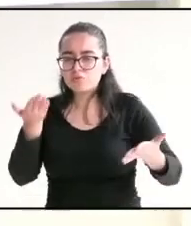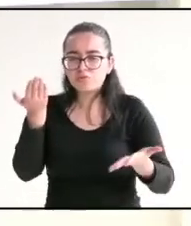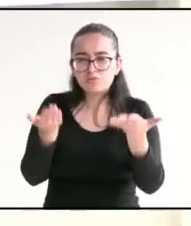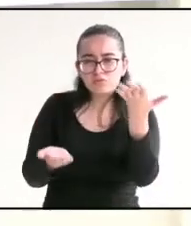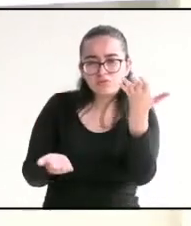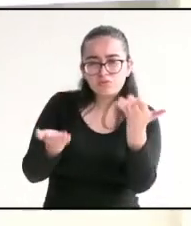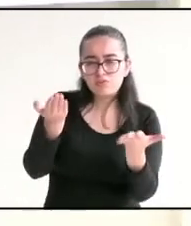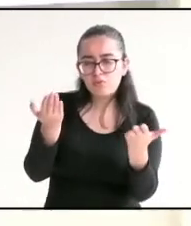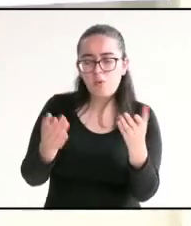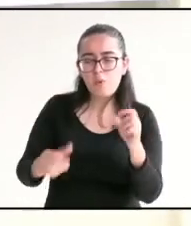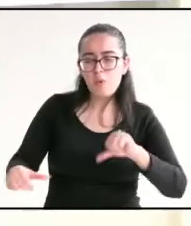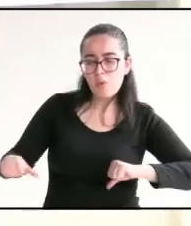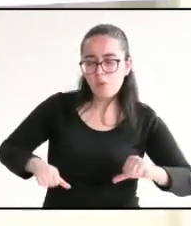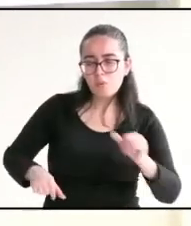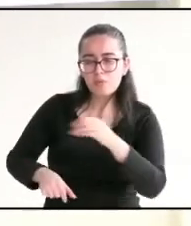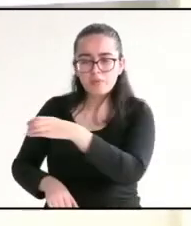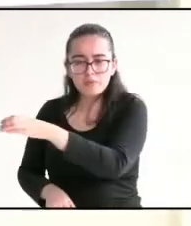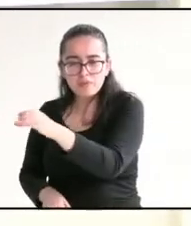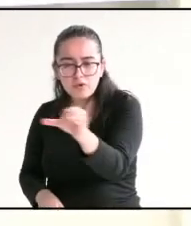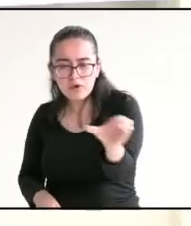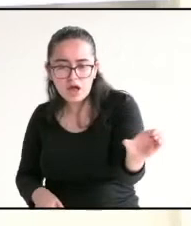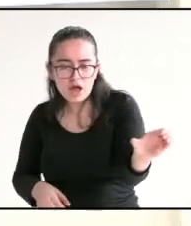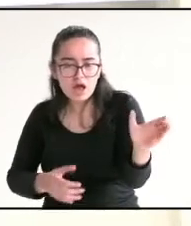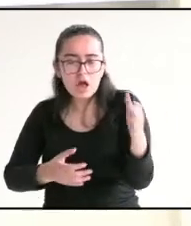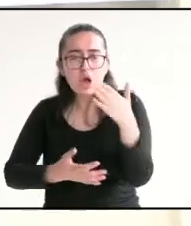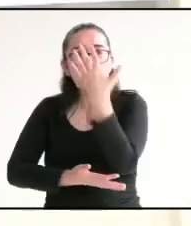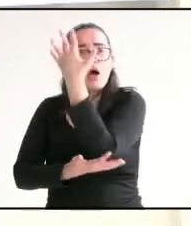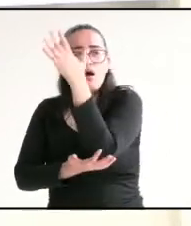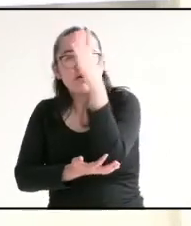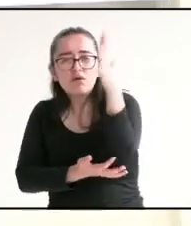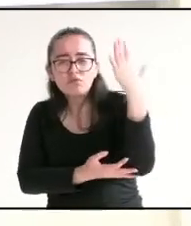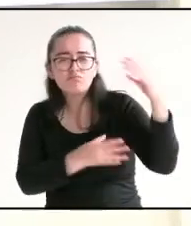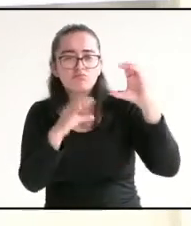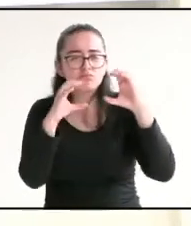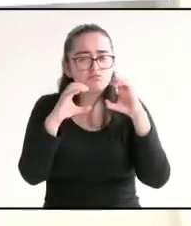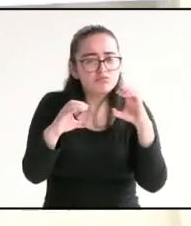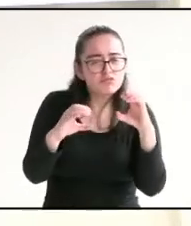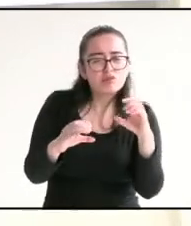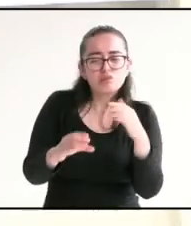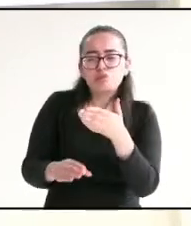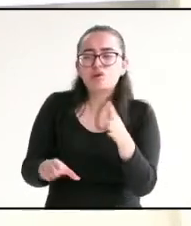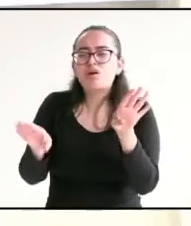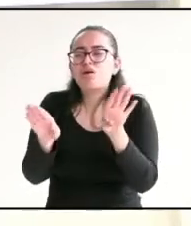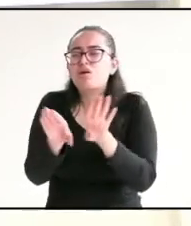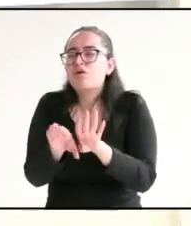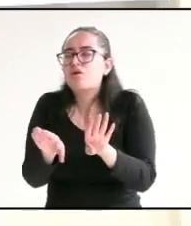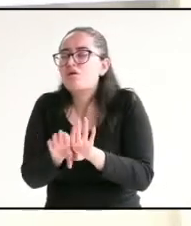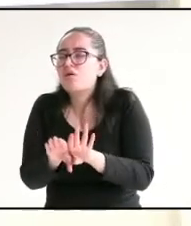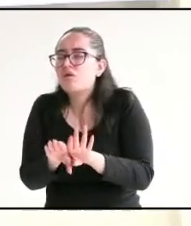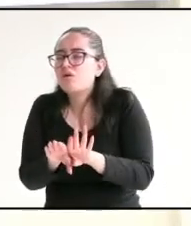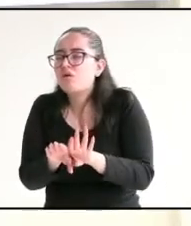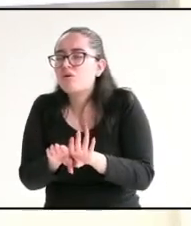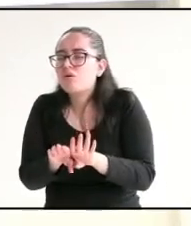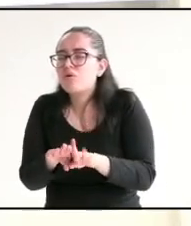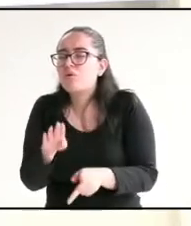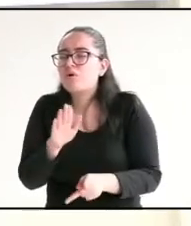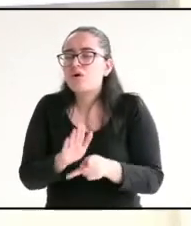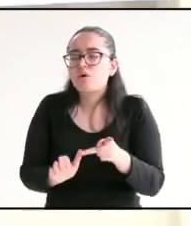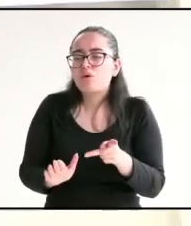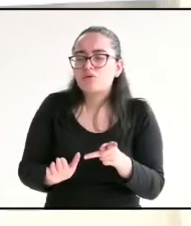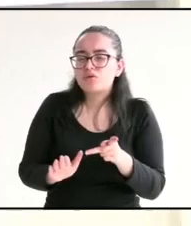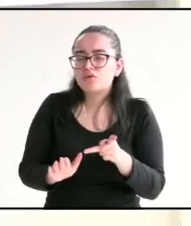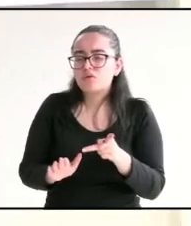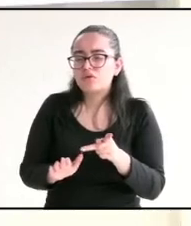entre las actividades agropecuarias y el cuidado del medio ambiente para evitar que se repitan situaciones